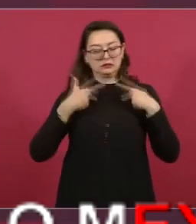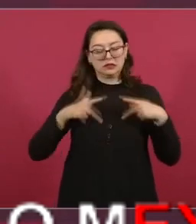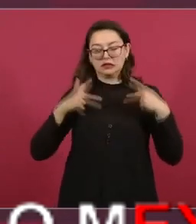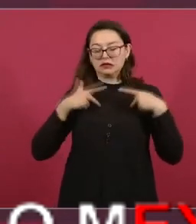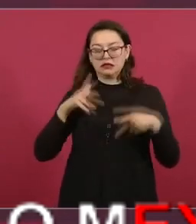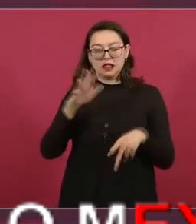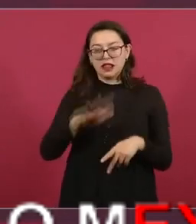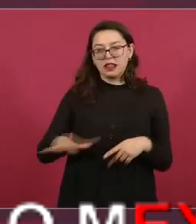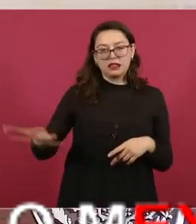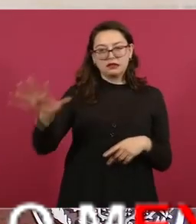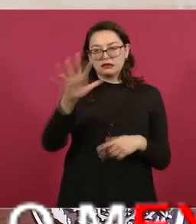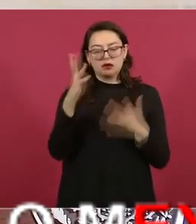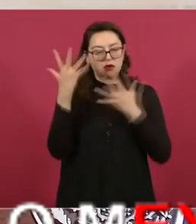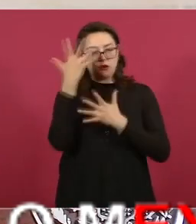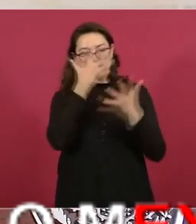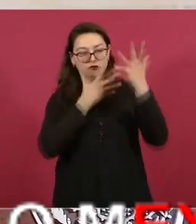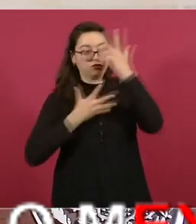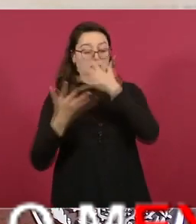ahora no